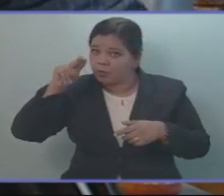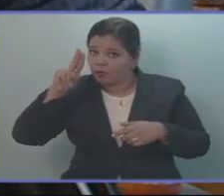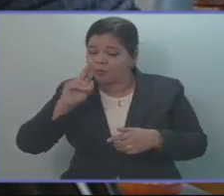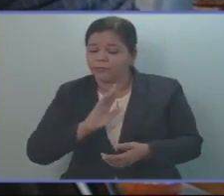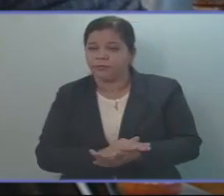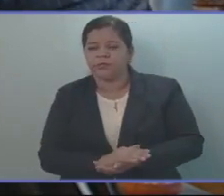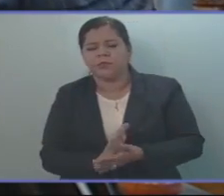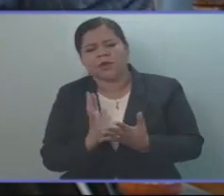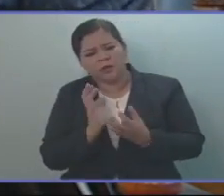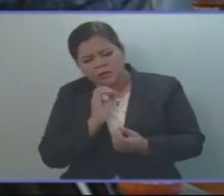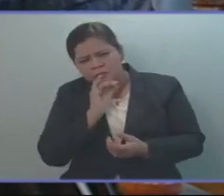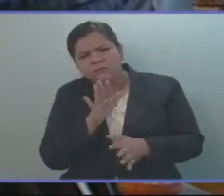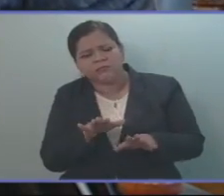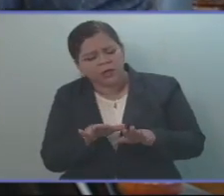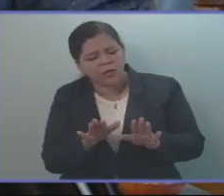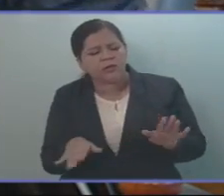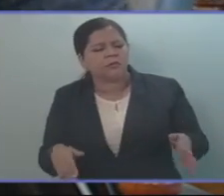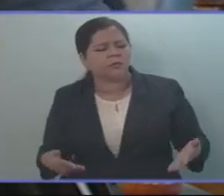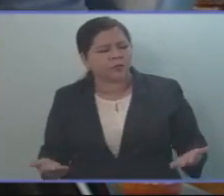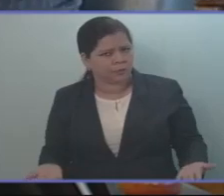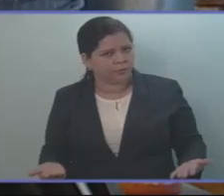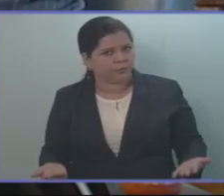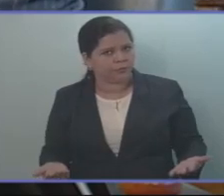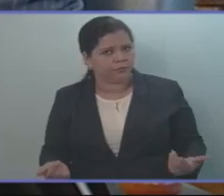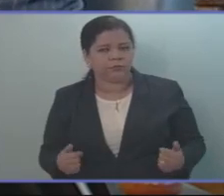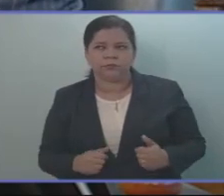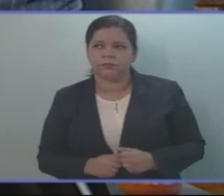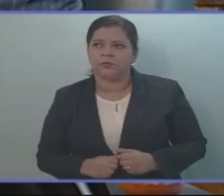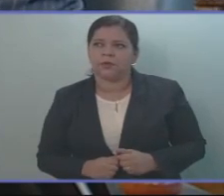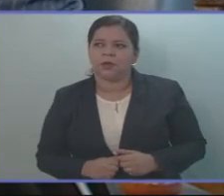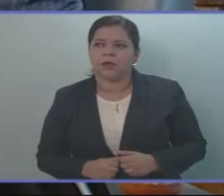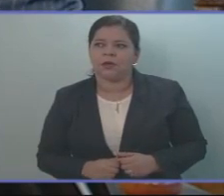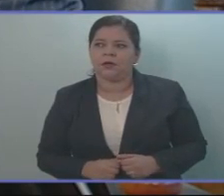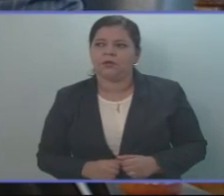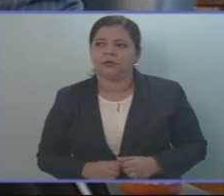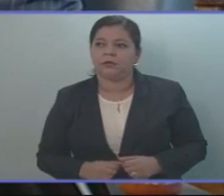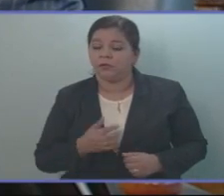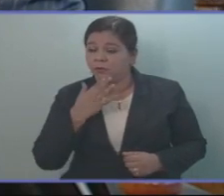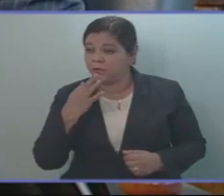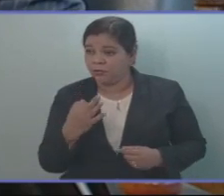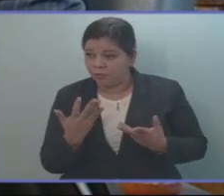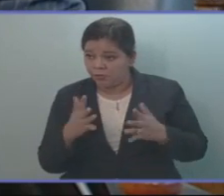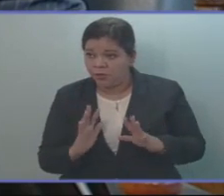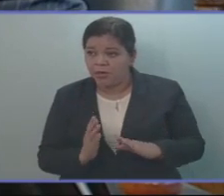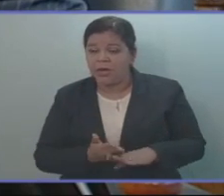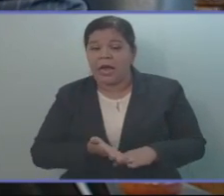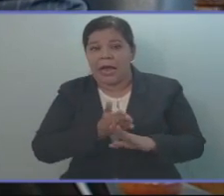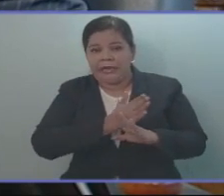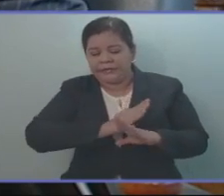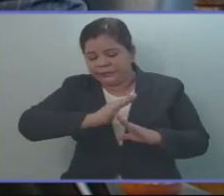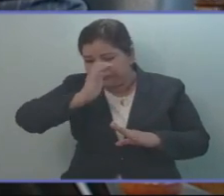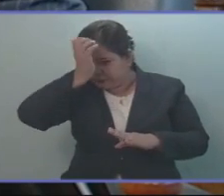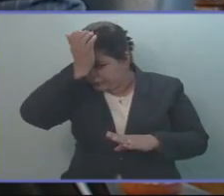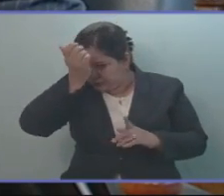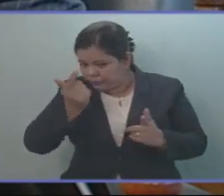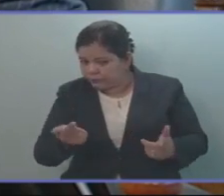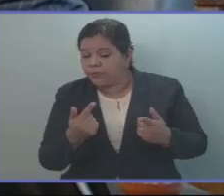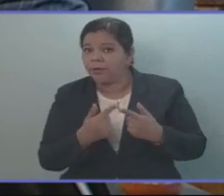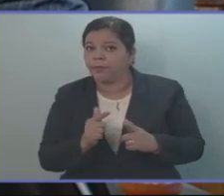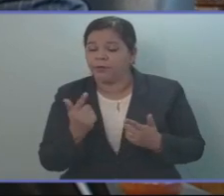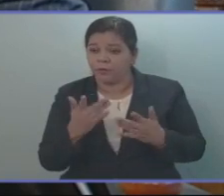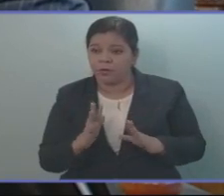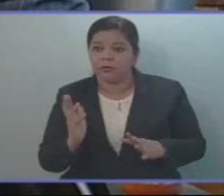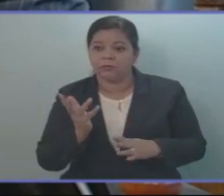porque realmente se está reparando ese error y se está haciendo y estamos